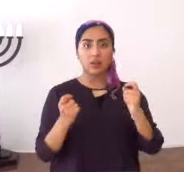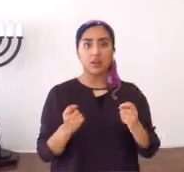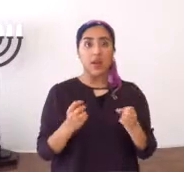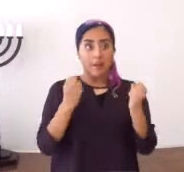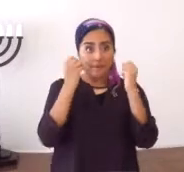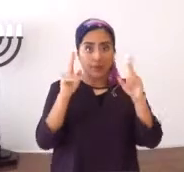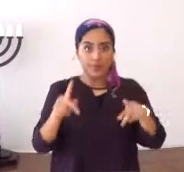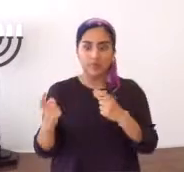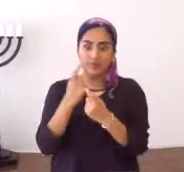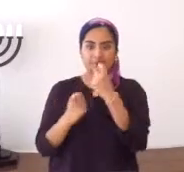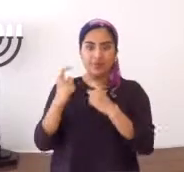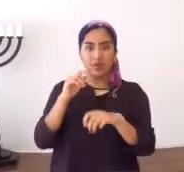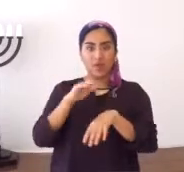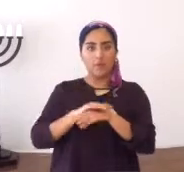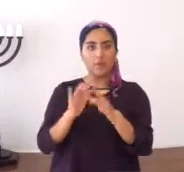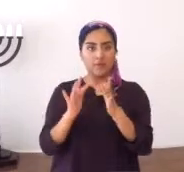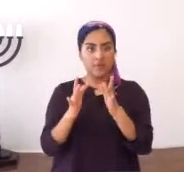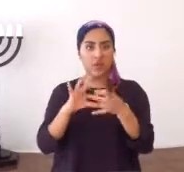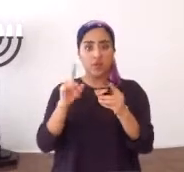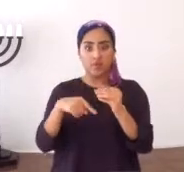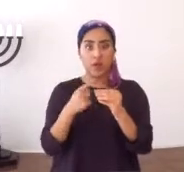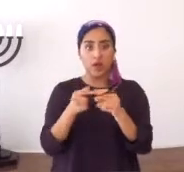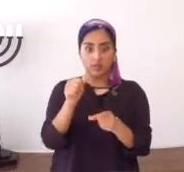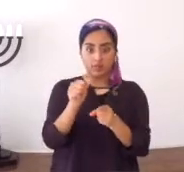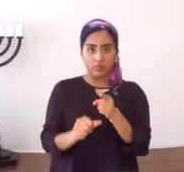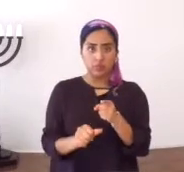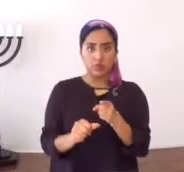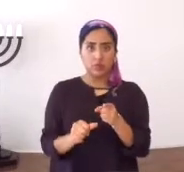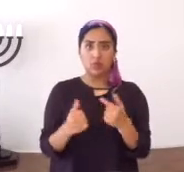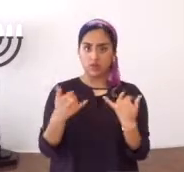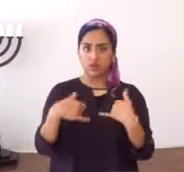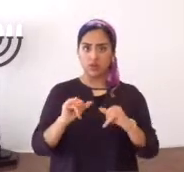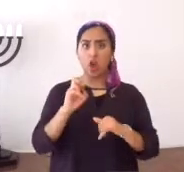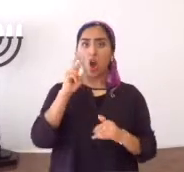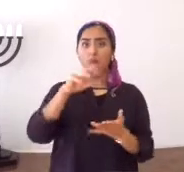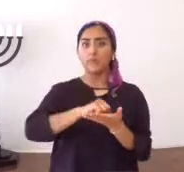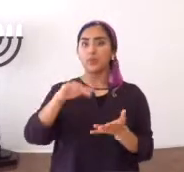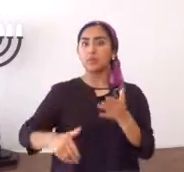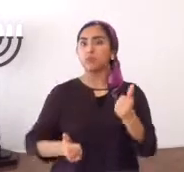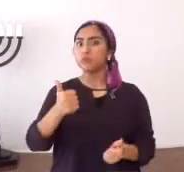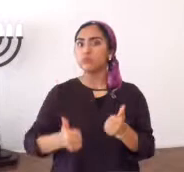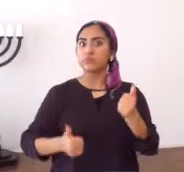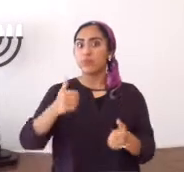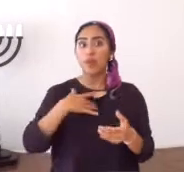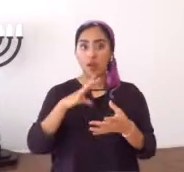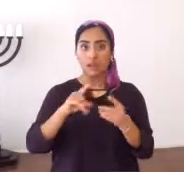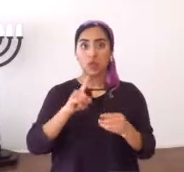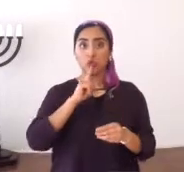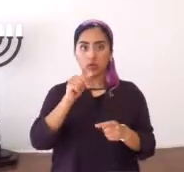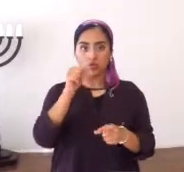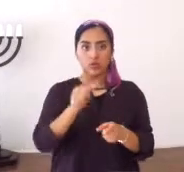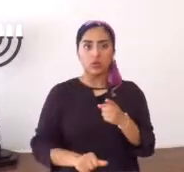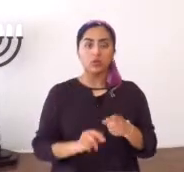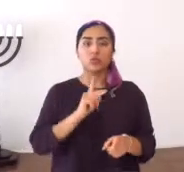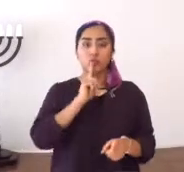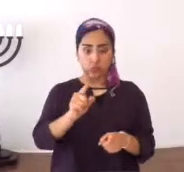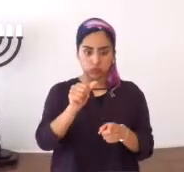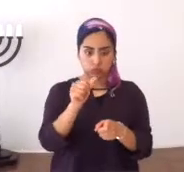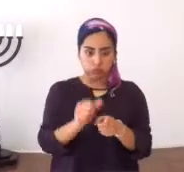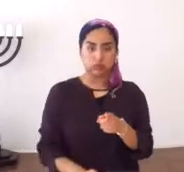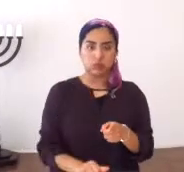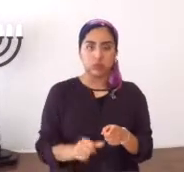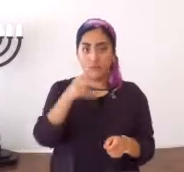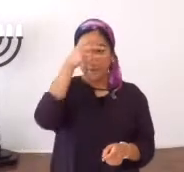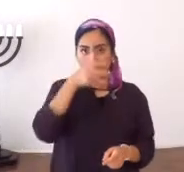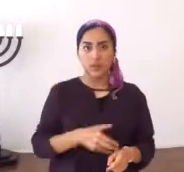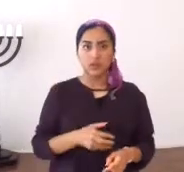fiestas, me han hecho varias preguntas, por internet, sobre la circuncisión, si fue abolida, no, estoy refiriéndome a la